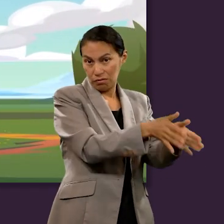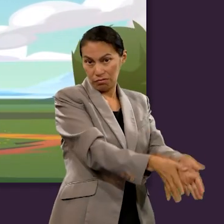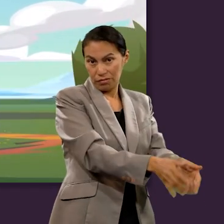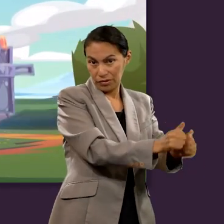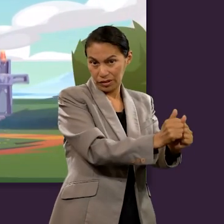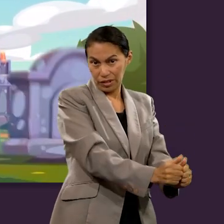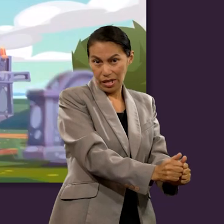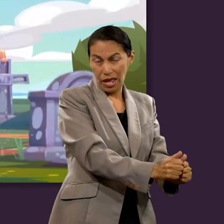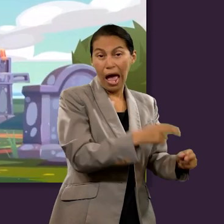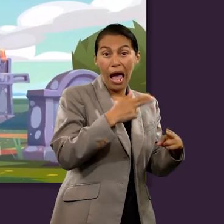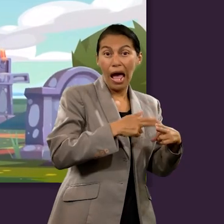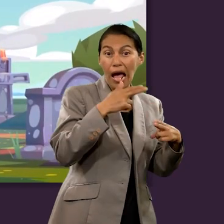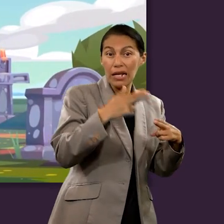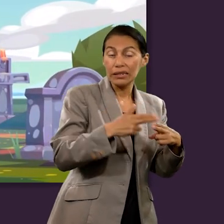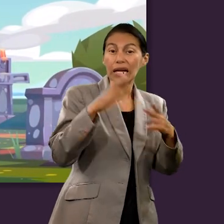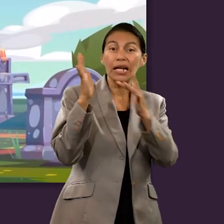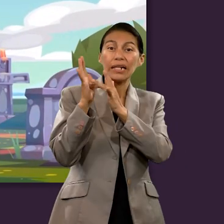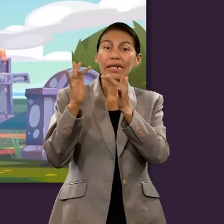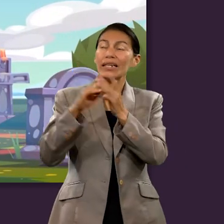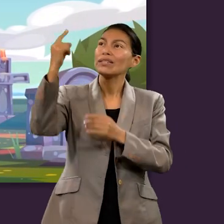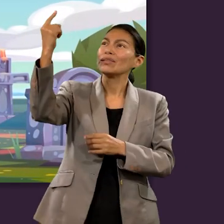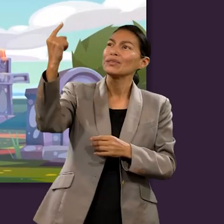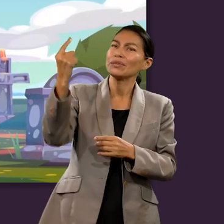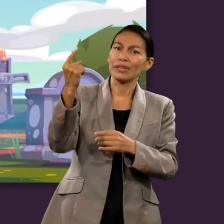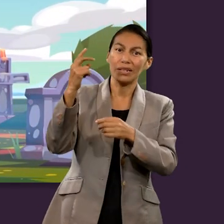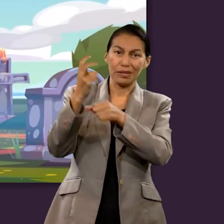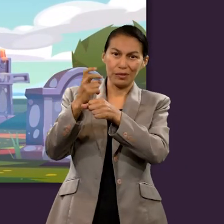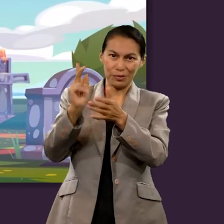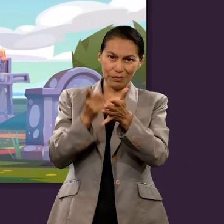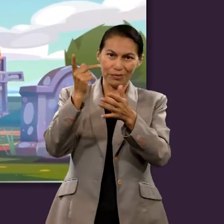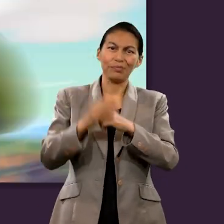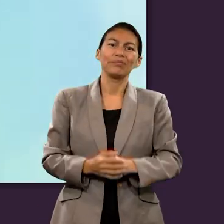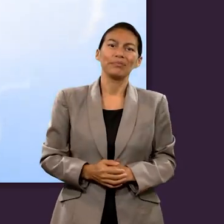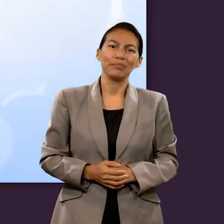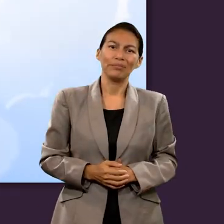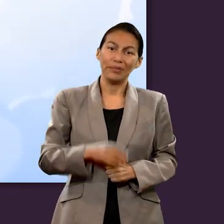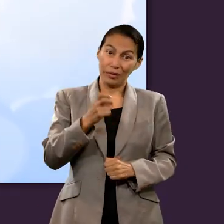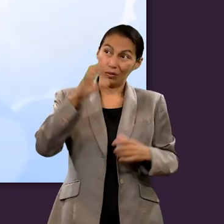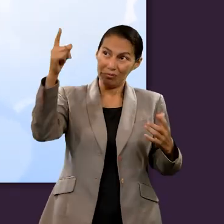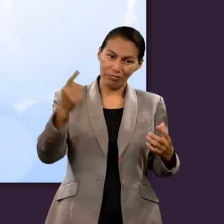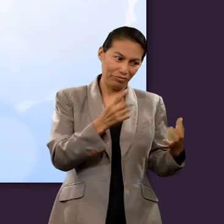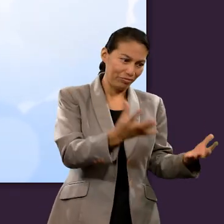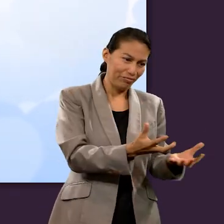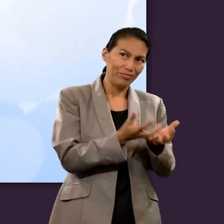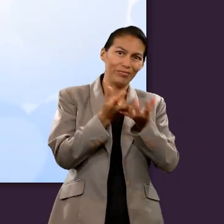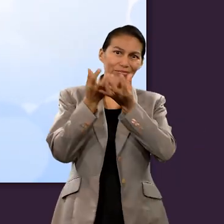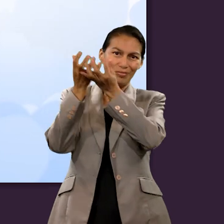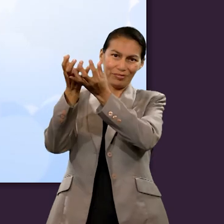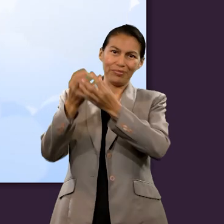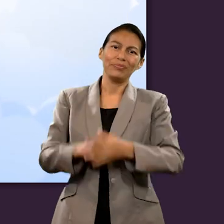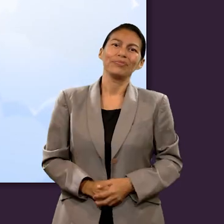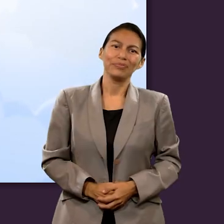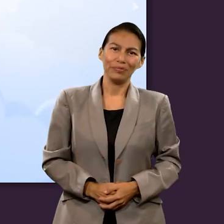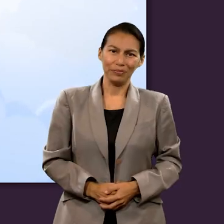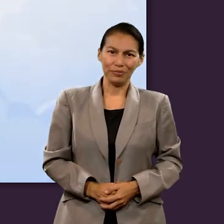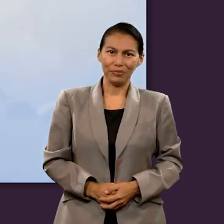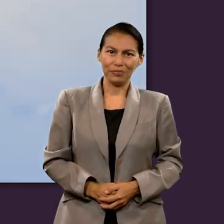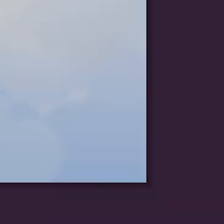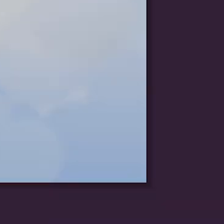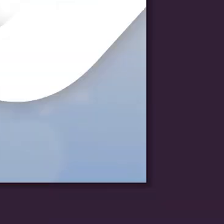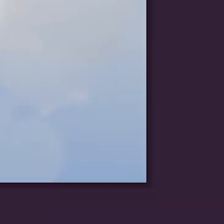debían permanecer en tumbas un poco más. Es decir, hasta la segunda venida de Cristo.